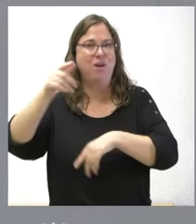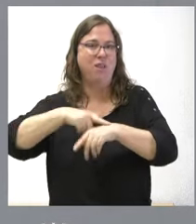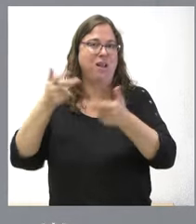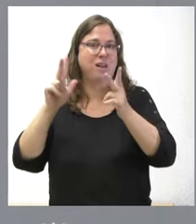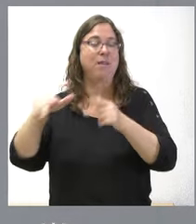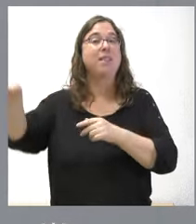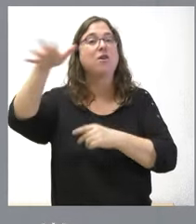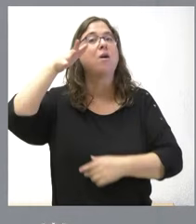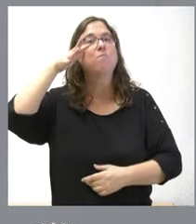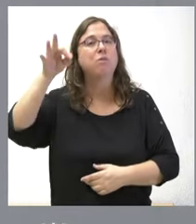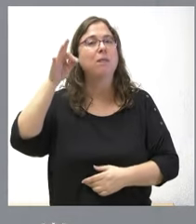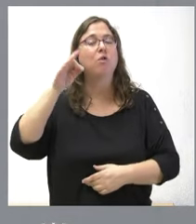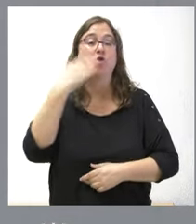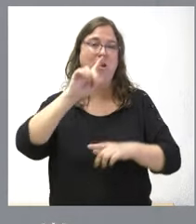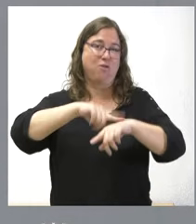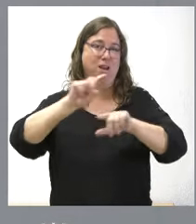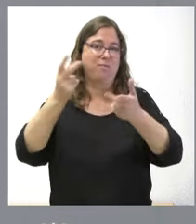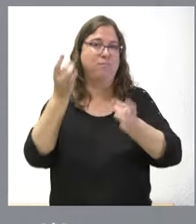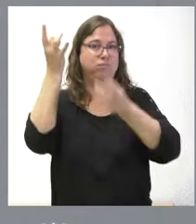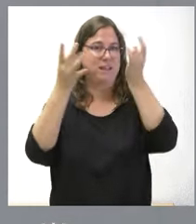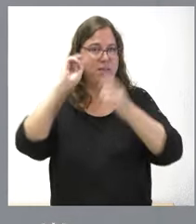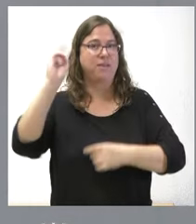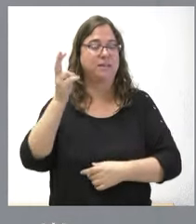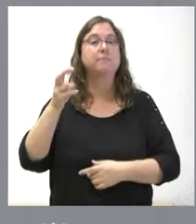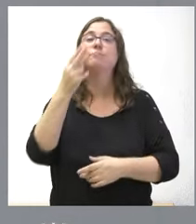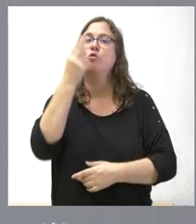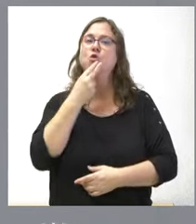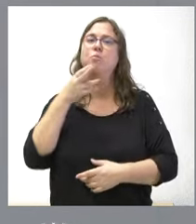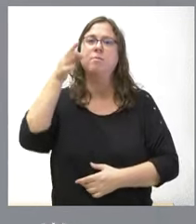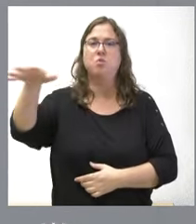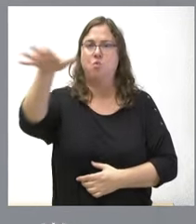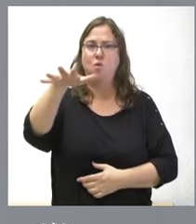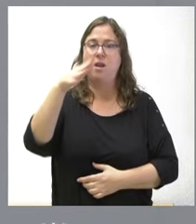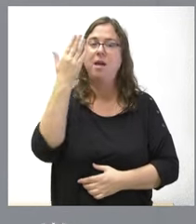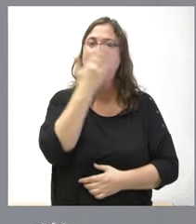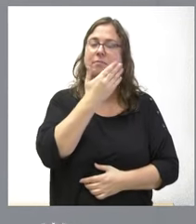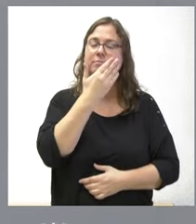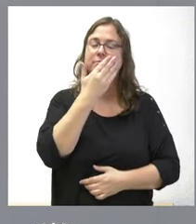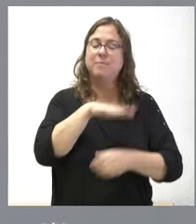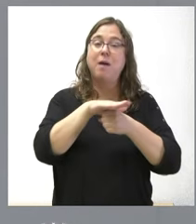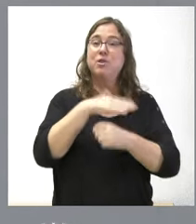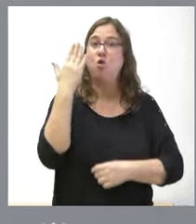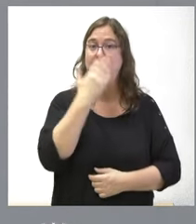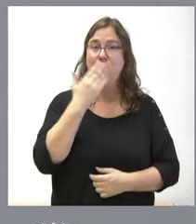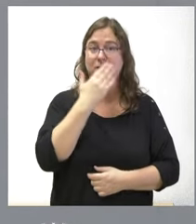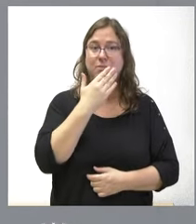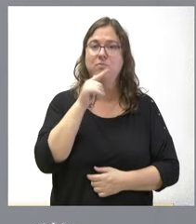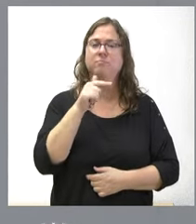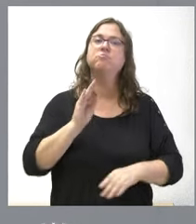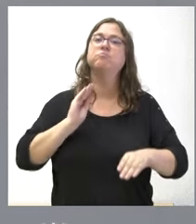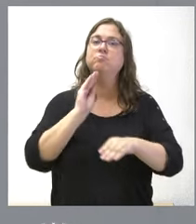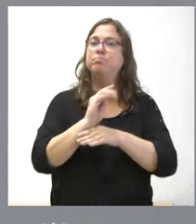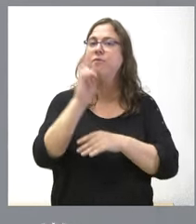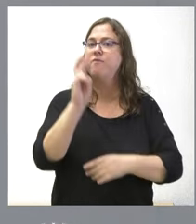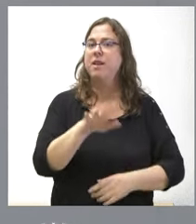zonas rurales. Es un mayor compromiso con las zonas rurales de Castilla y León en el ámbito educativo. Se financia también con fondos